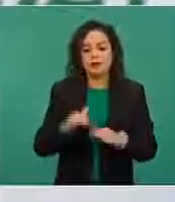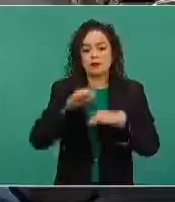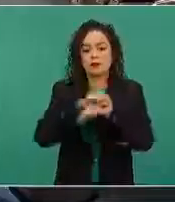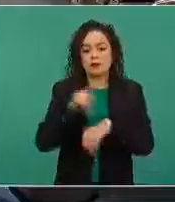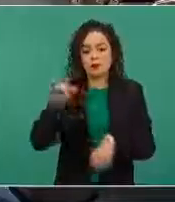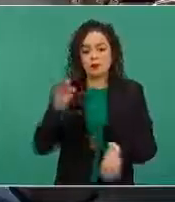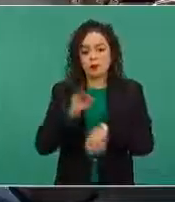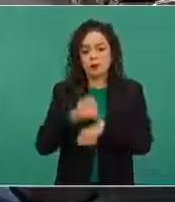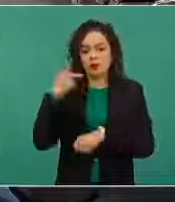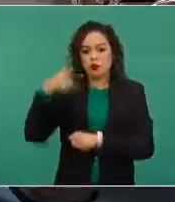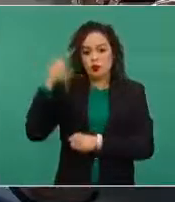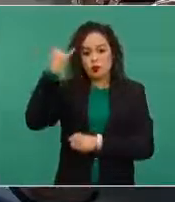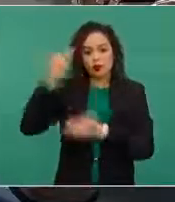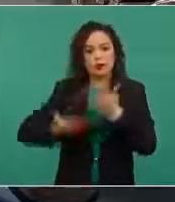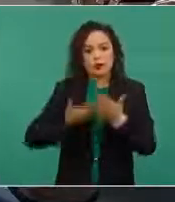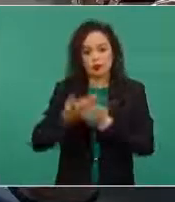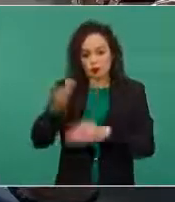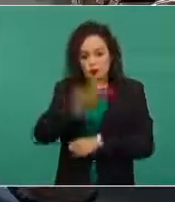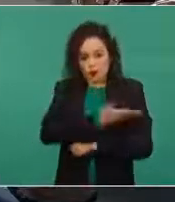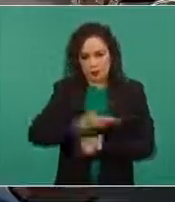presidente. Gracias. A usted. Y al doctor.